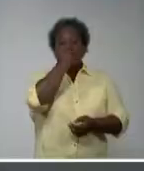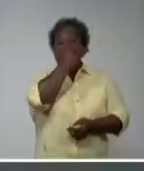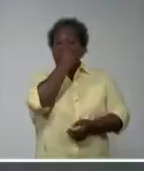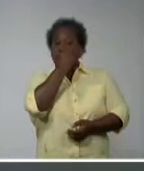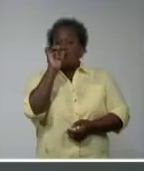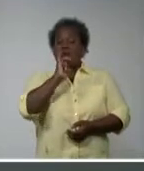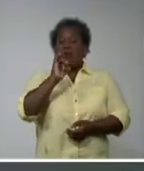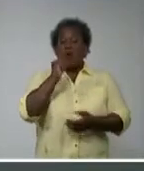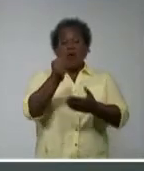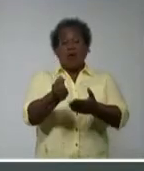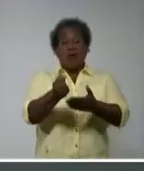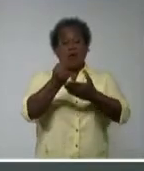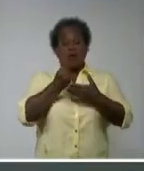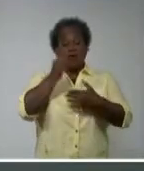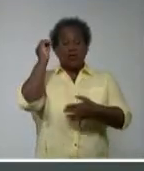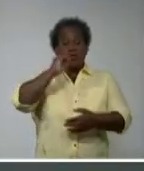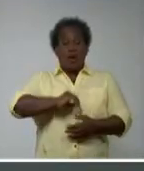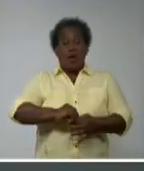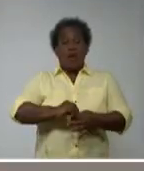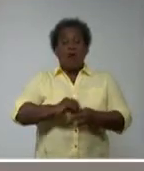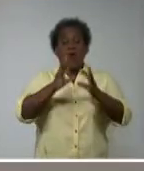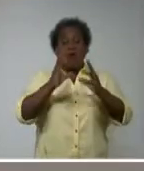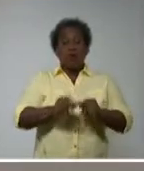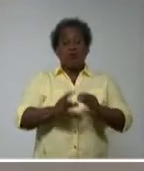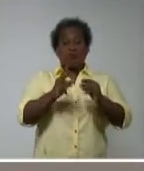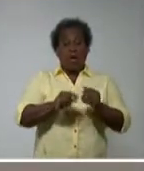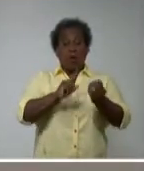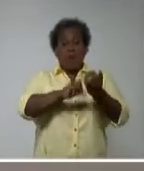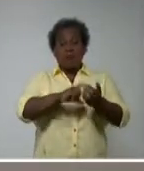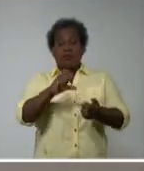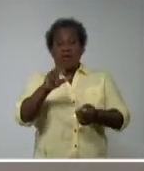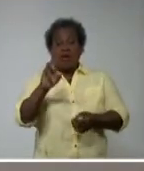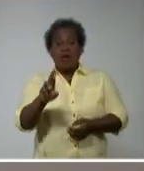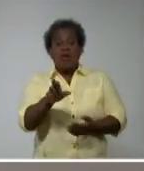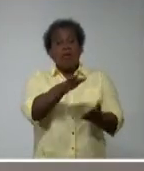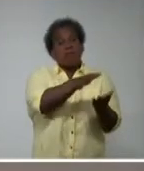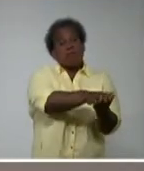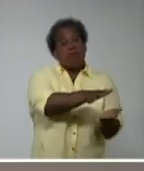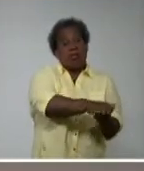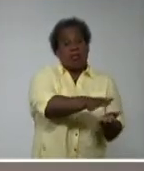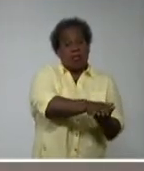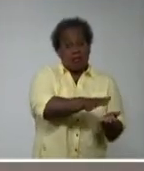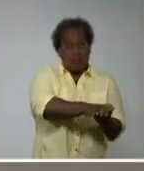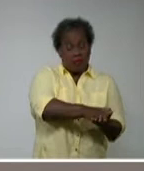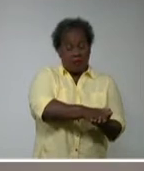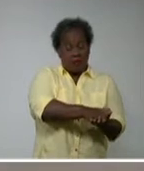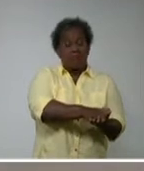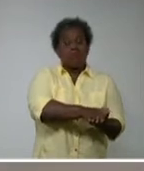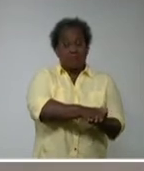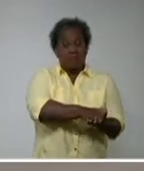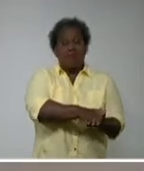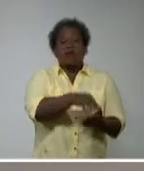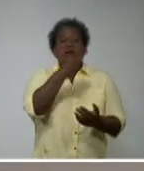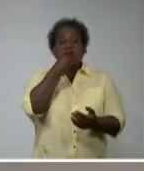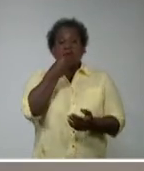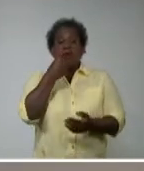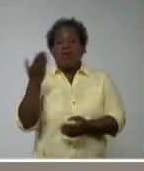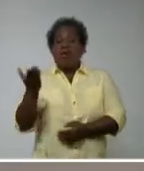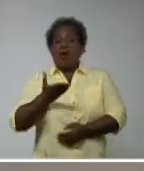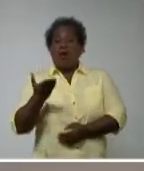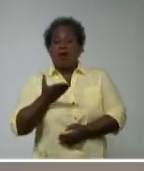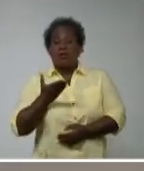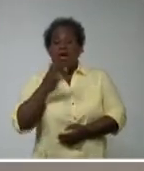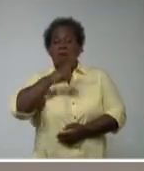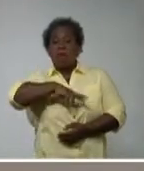permite saber cuántos resultados de PCR están pendientes de resultados para poder reclamar y agilizar la